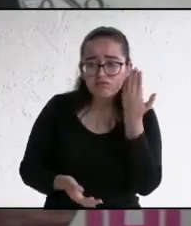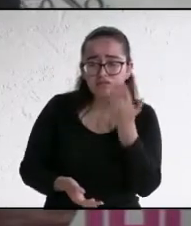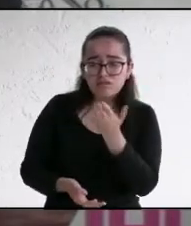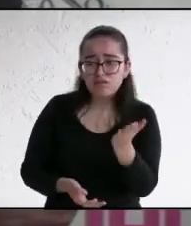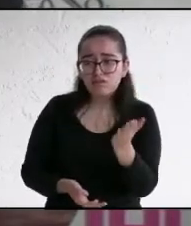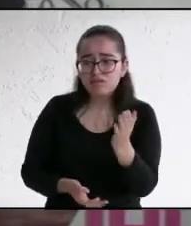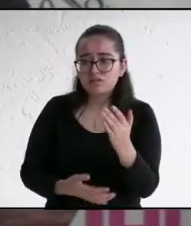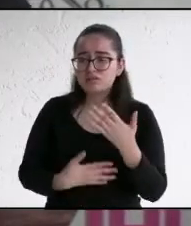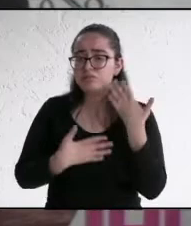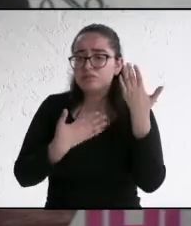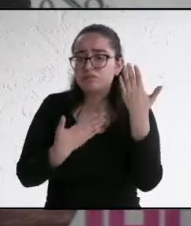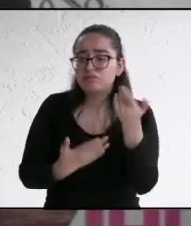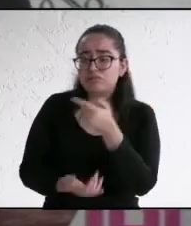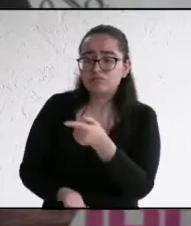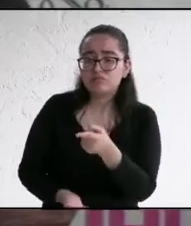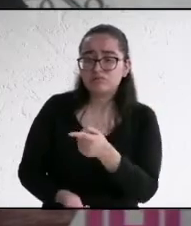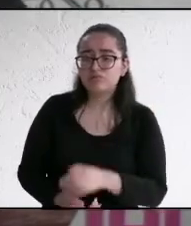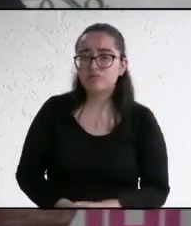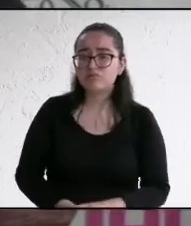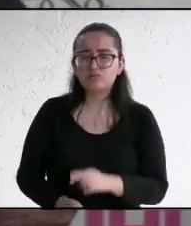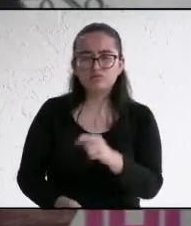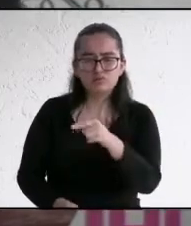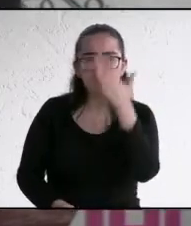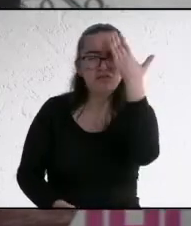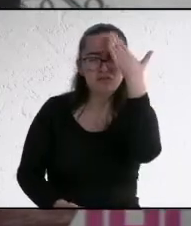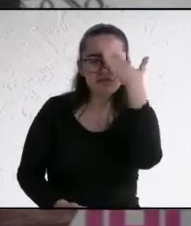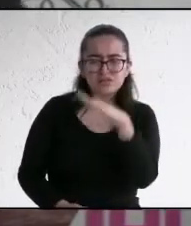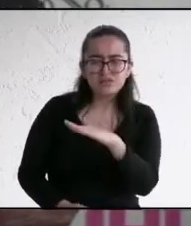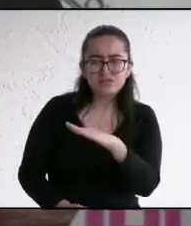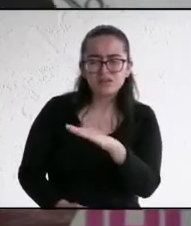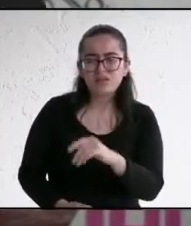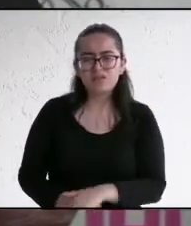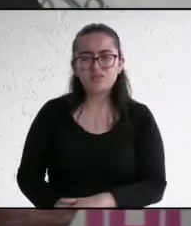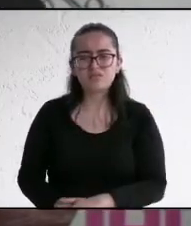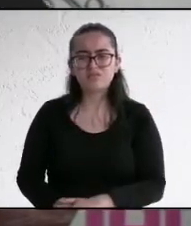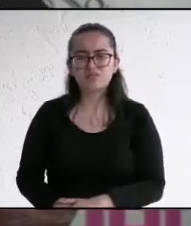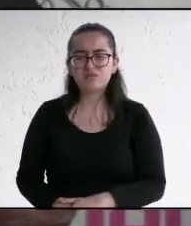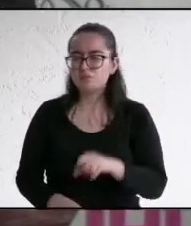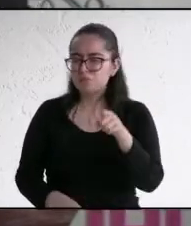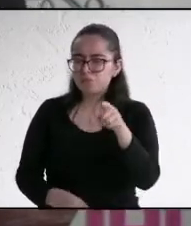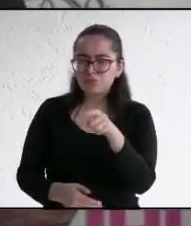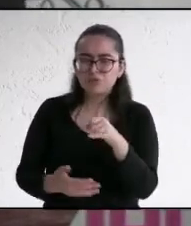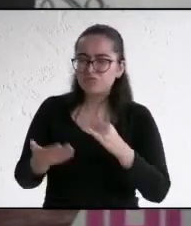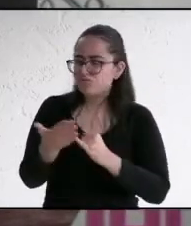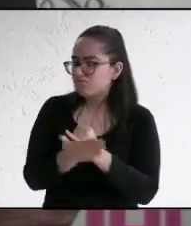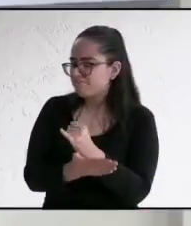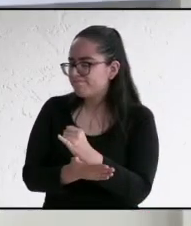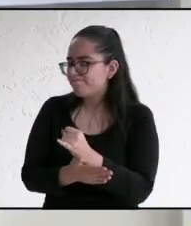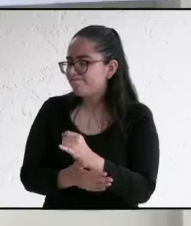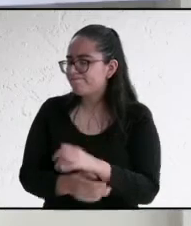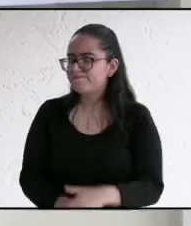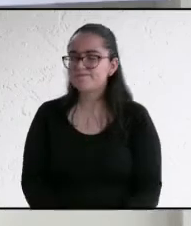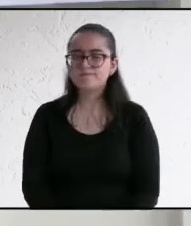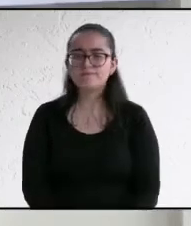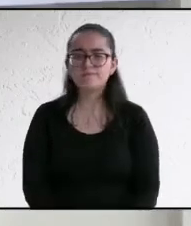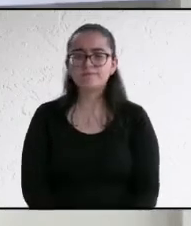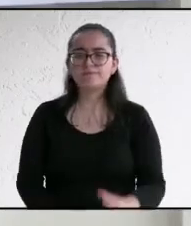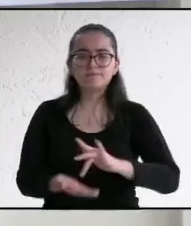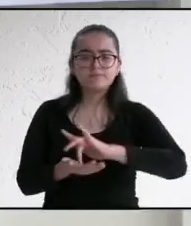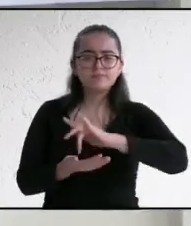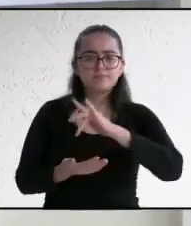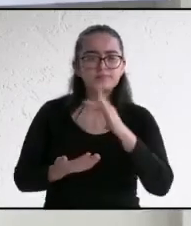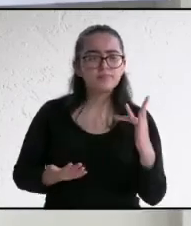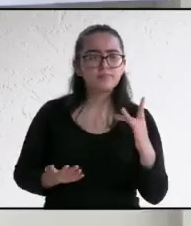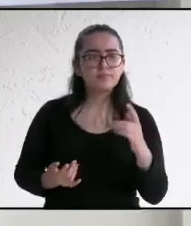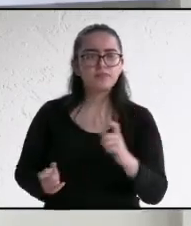Ustedes saben bien quiénes somos, dónde estamos, qué hacemos, cuánto valemos. Decidan al mejor. Gracias. Continuamos